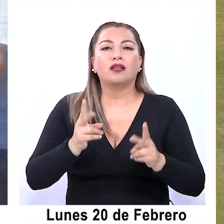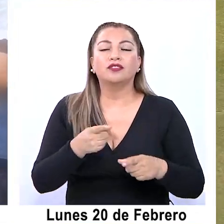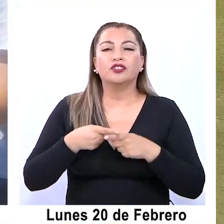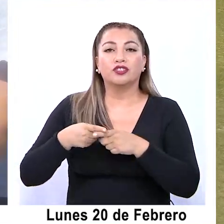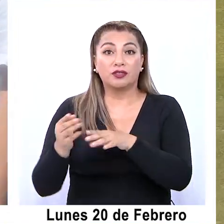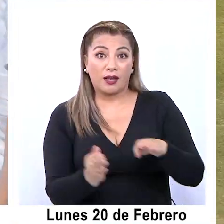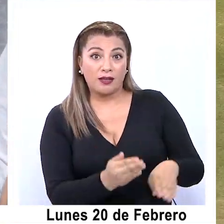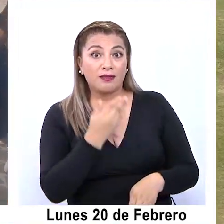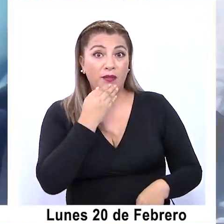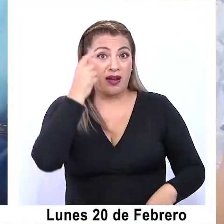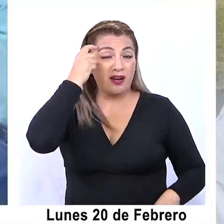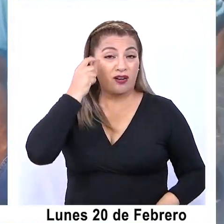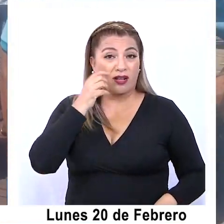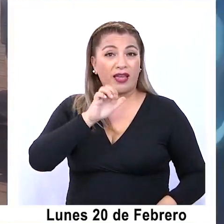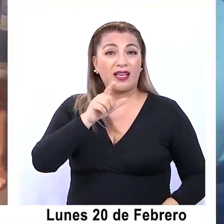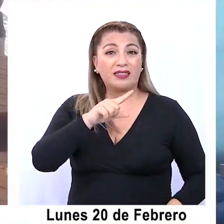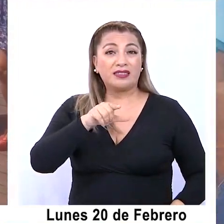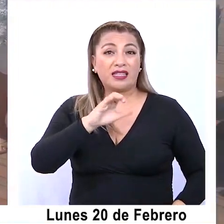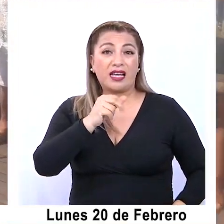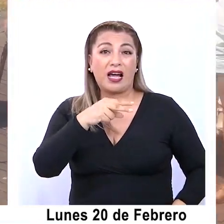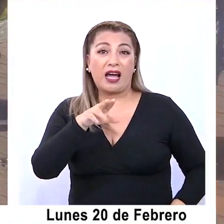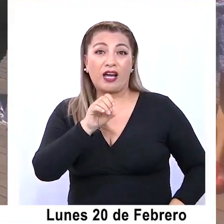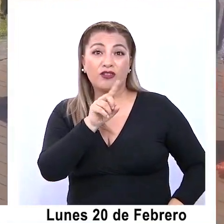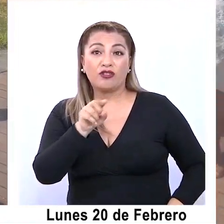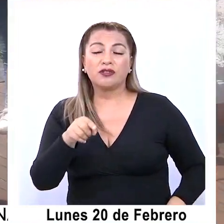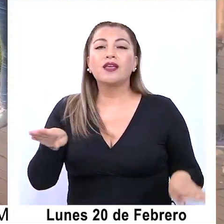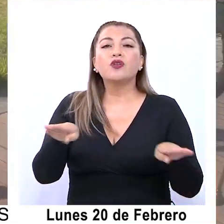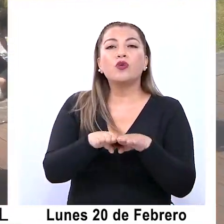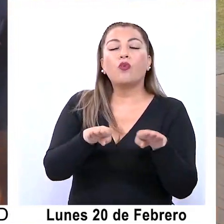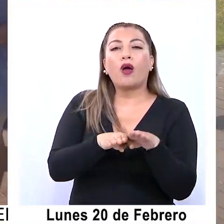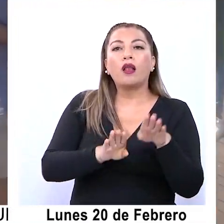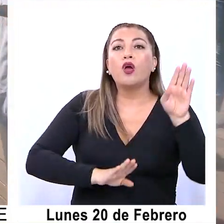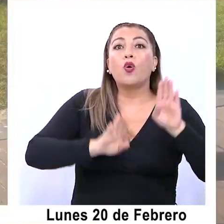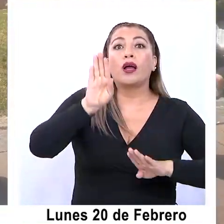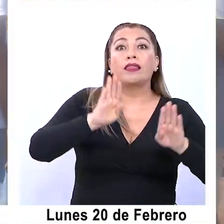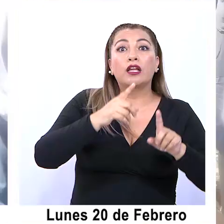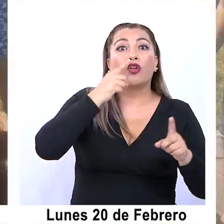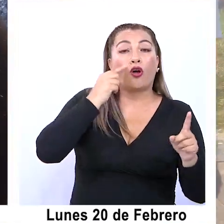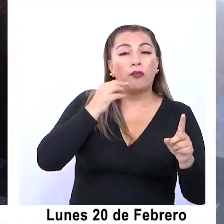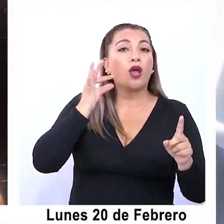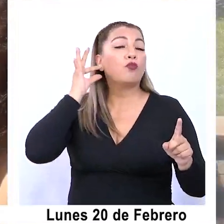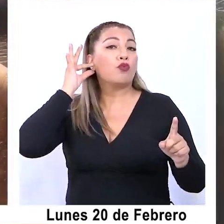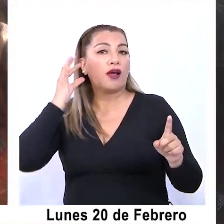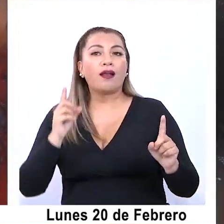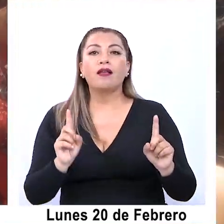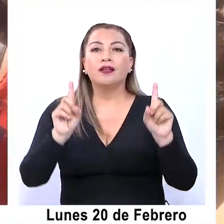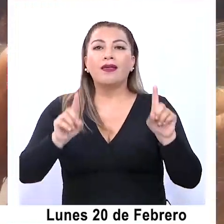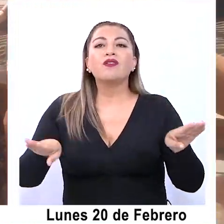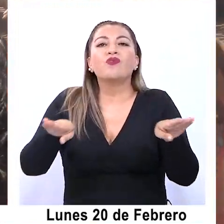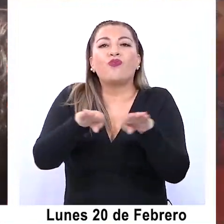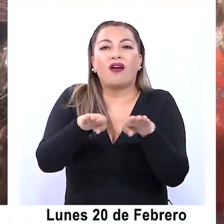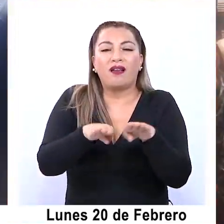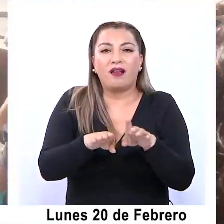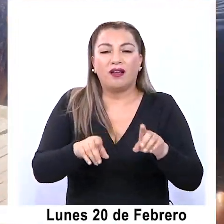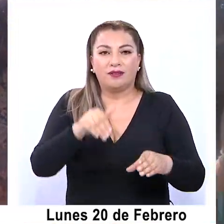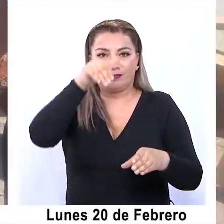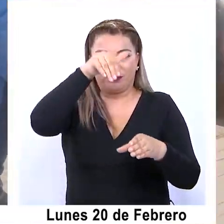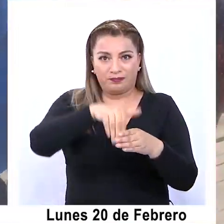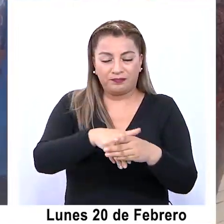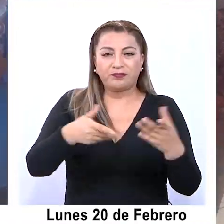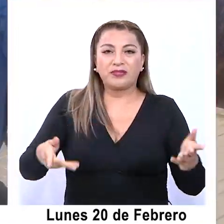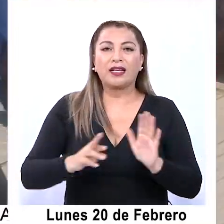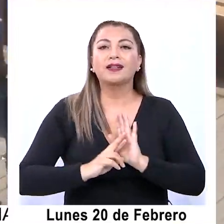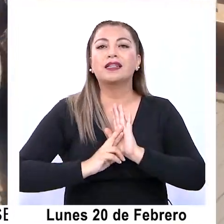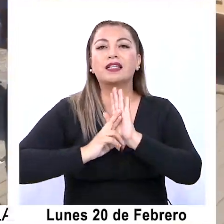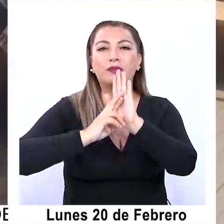Cabe recordar que los escaños son paritarios, por lo que un candidato y una candidata de las cinco listas inscritas en Tarapacá van a